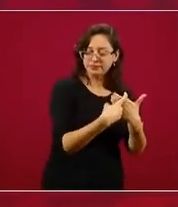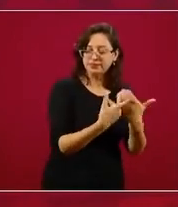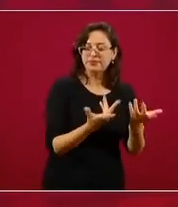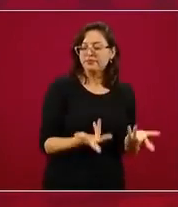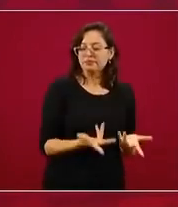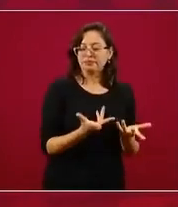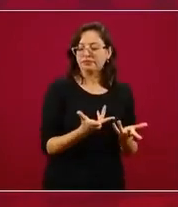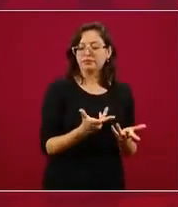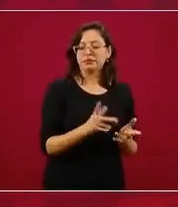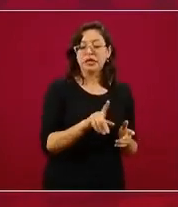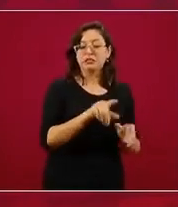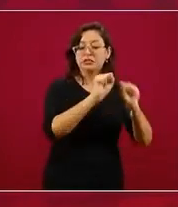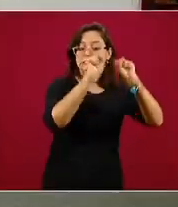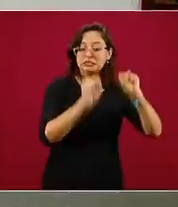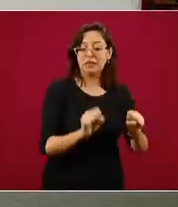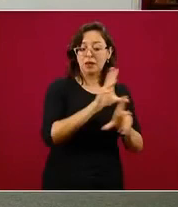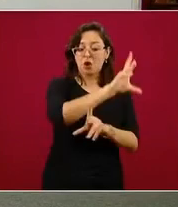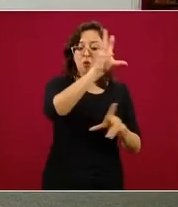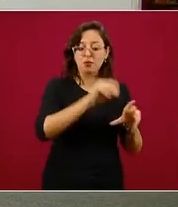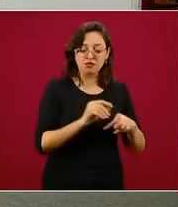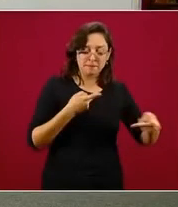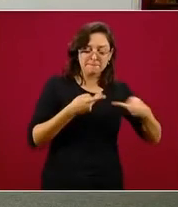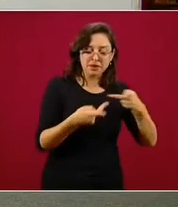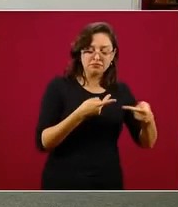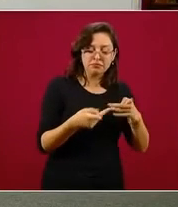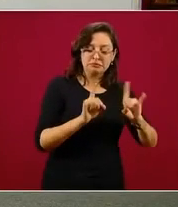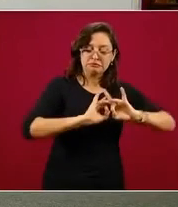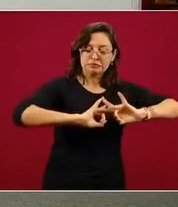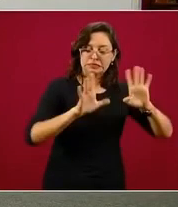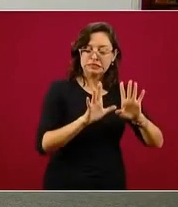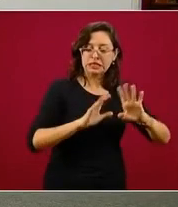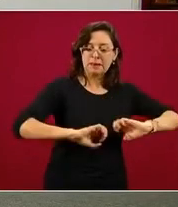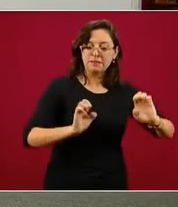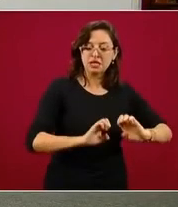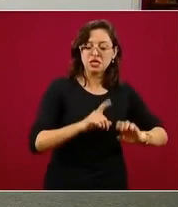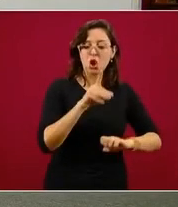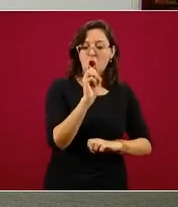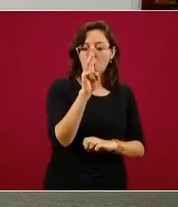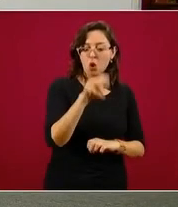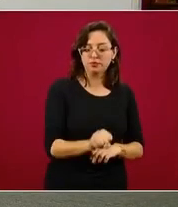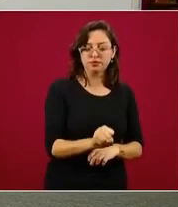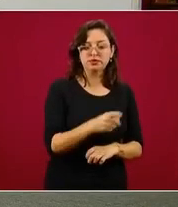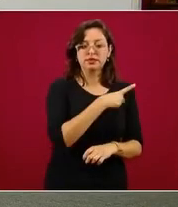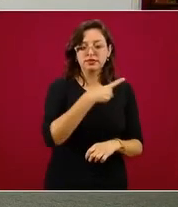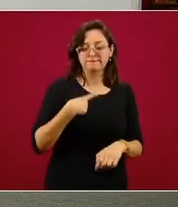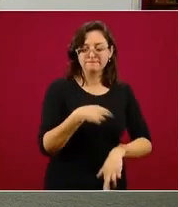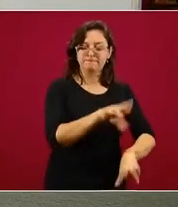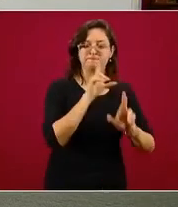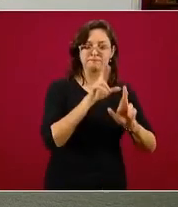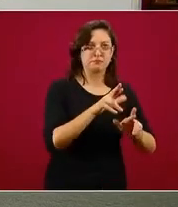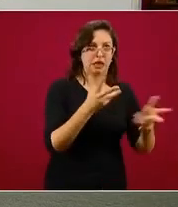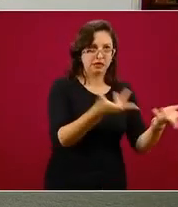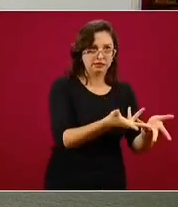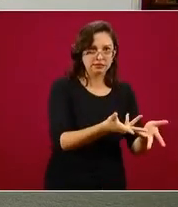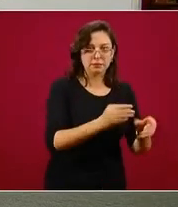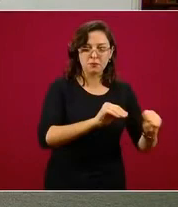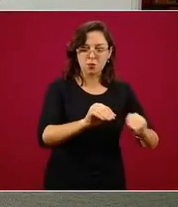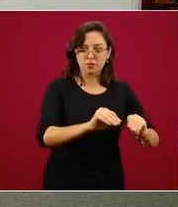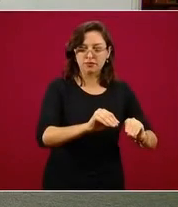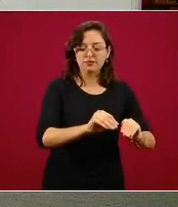articula el sistema de preparación y respuesta a emergencias de la Organización Mundial de la Salud y sus